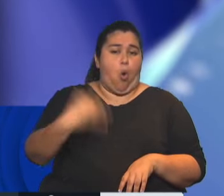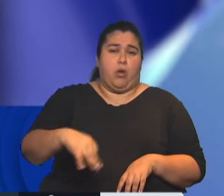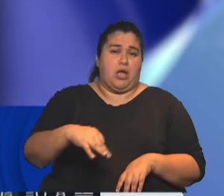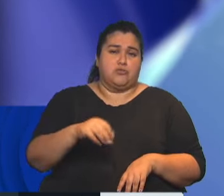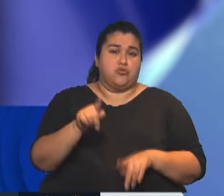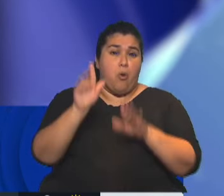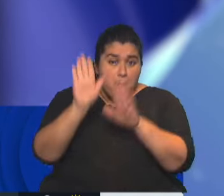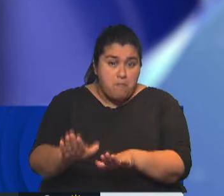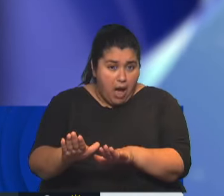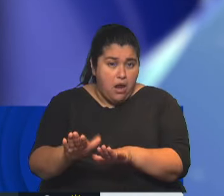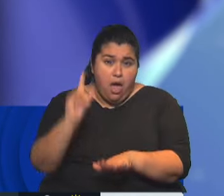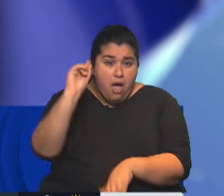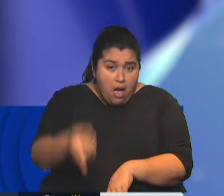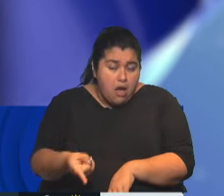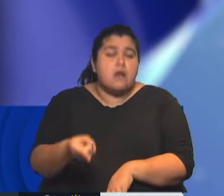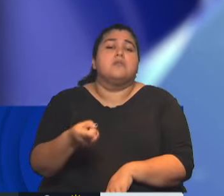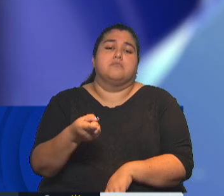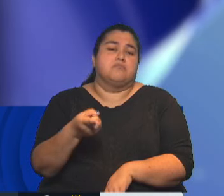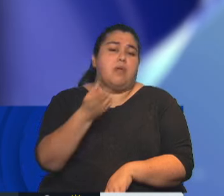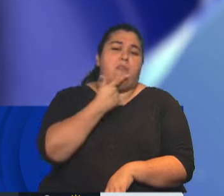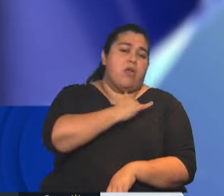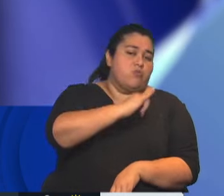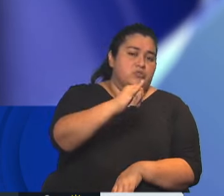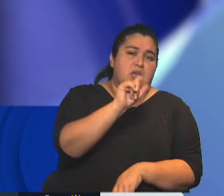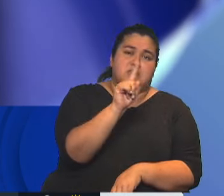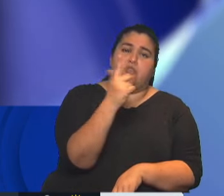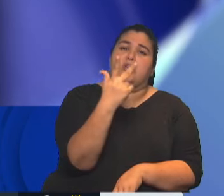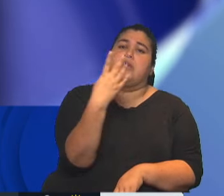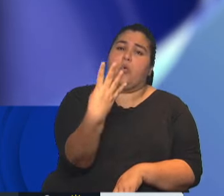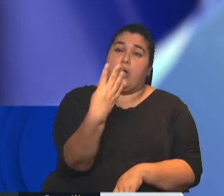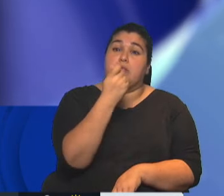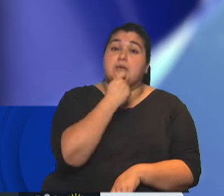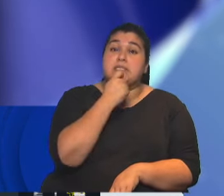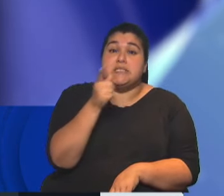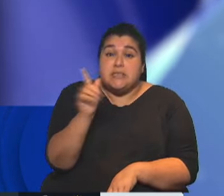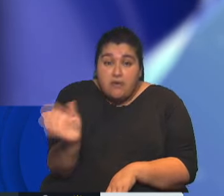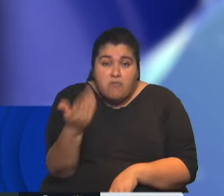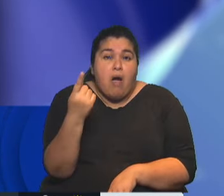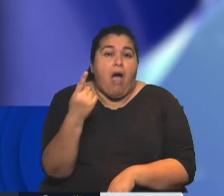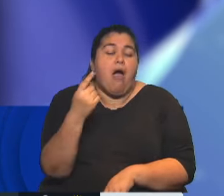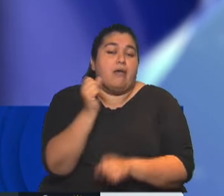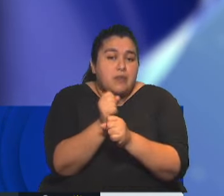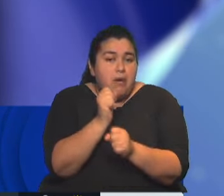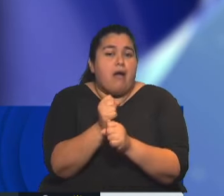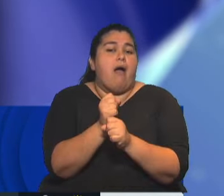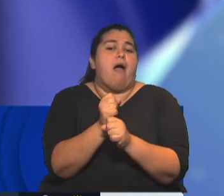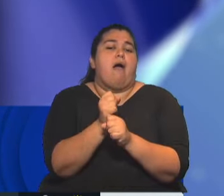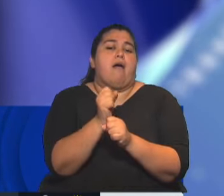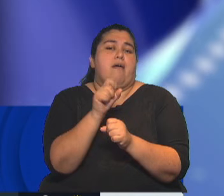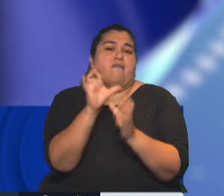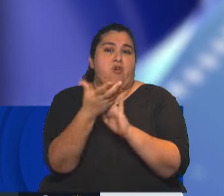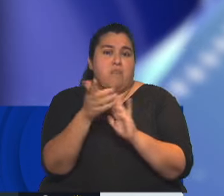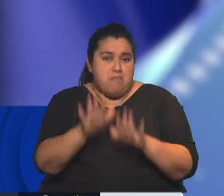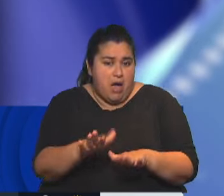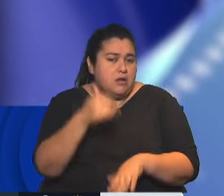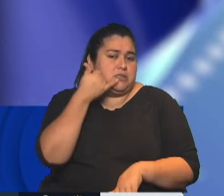dice el tuit, denuncia al 134 si te exigen que no vayas a trabajar, te extorsionan o obligan a adherir al paro, llama